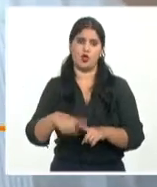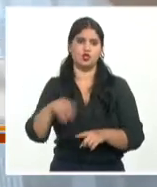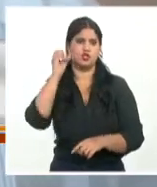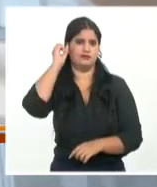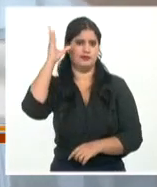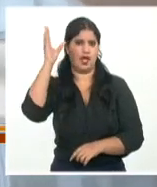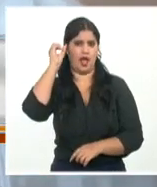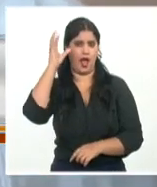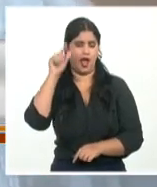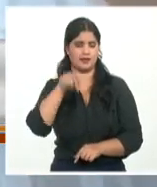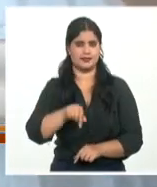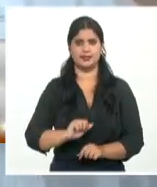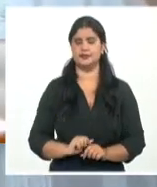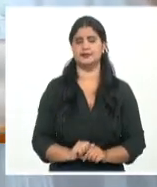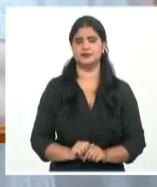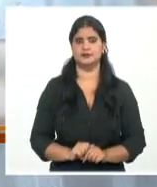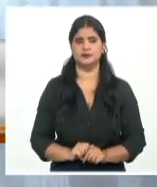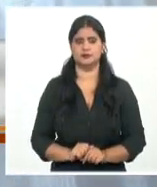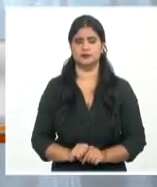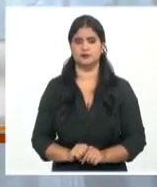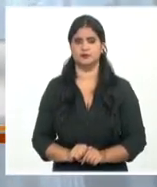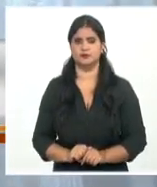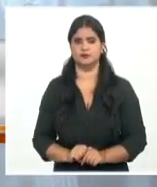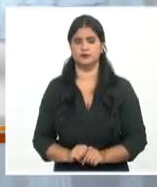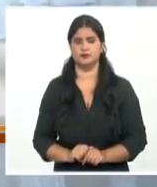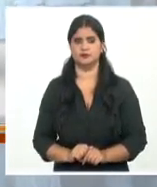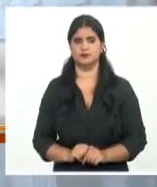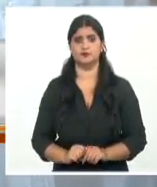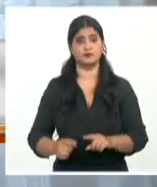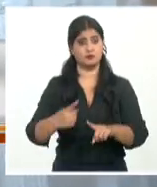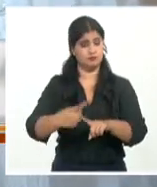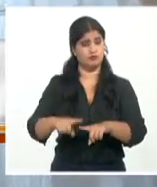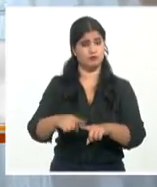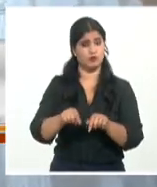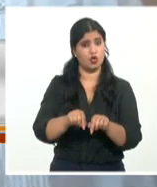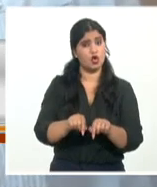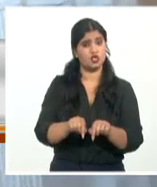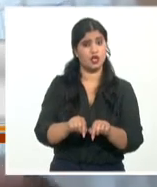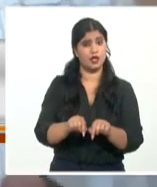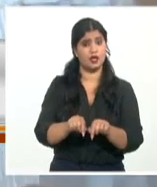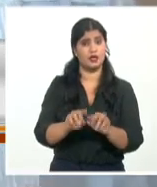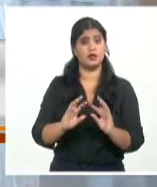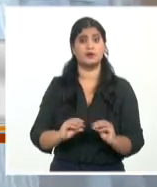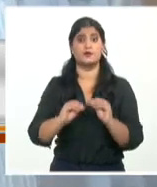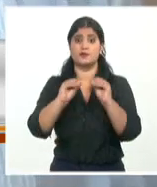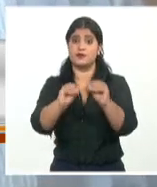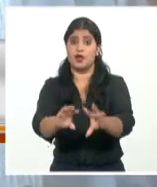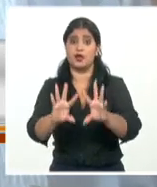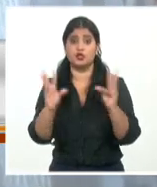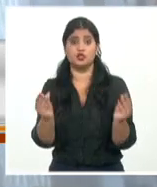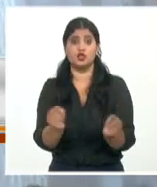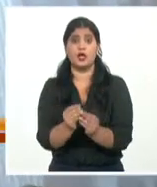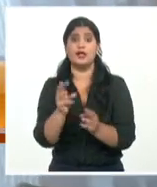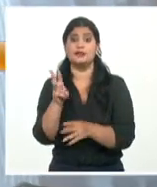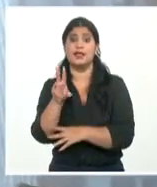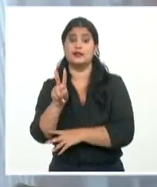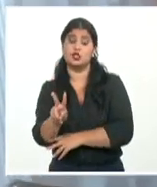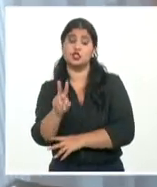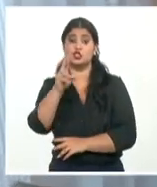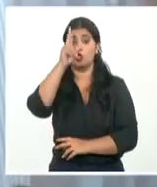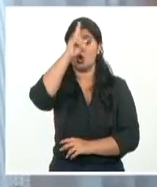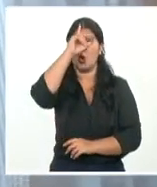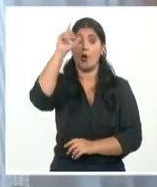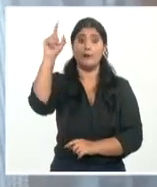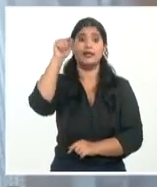del suministro de materiales que se le llevó en lo fundamental a los 32 hospitales de La Habana y a los 82